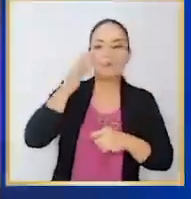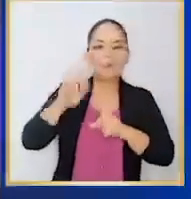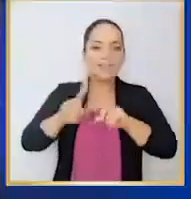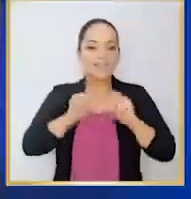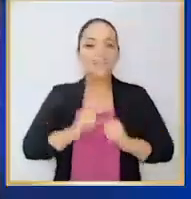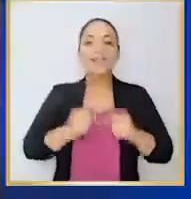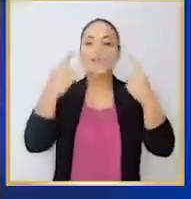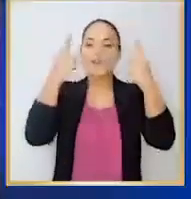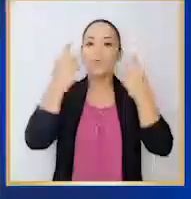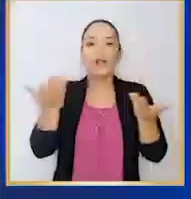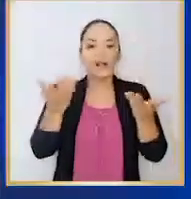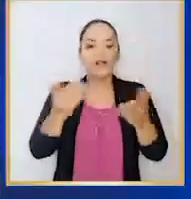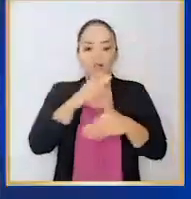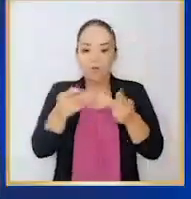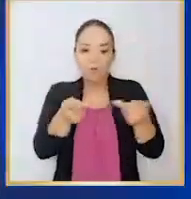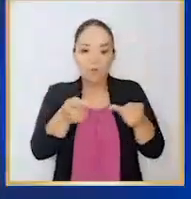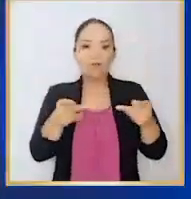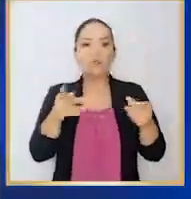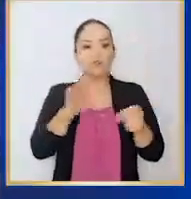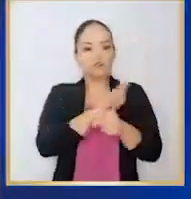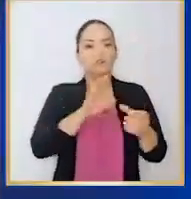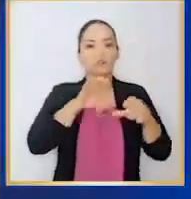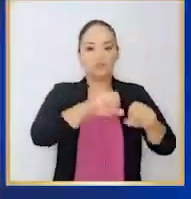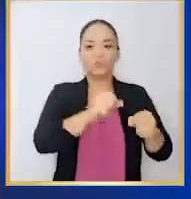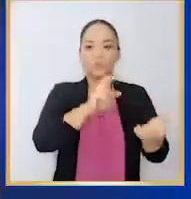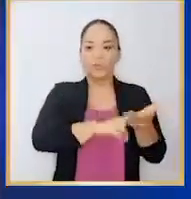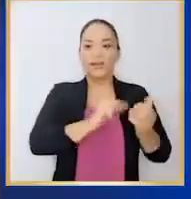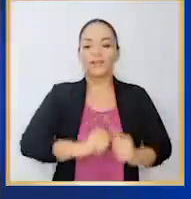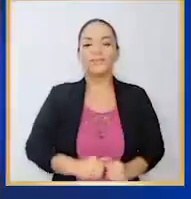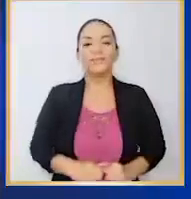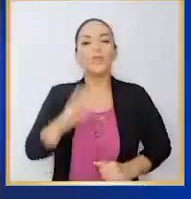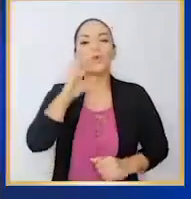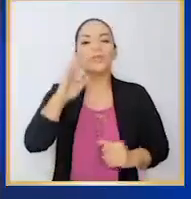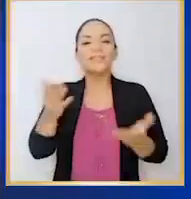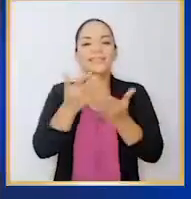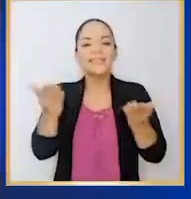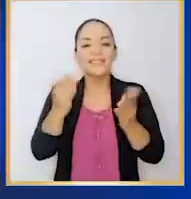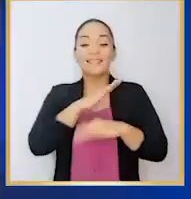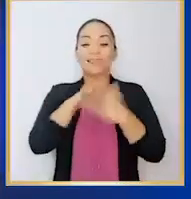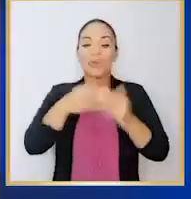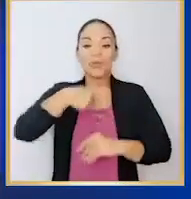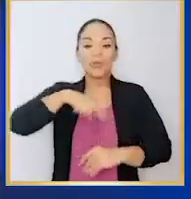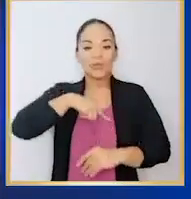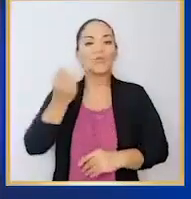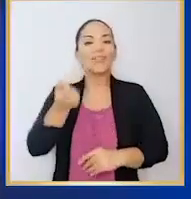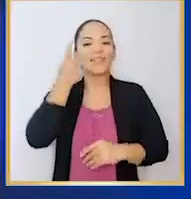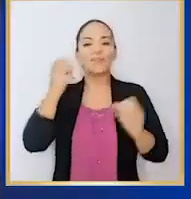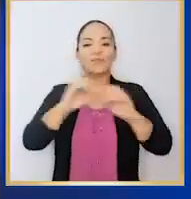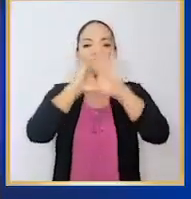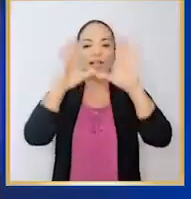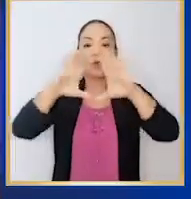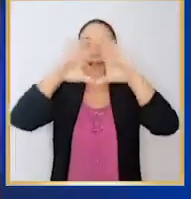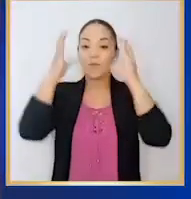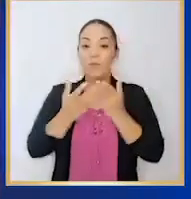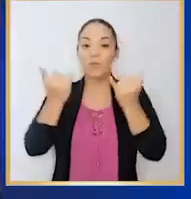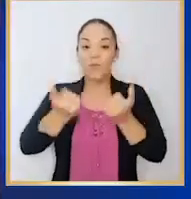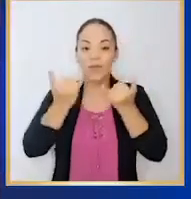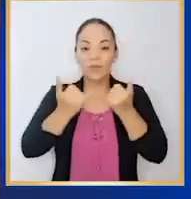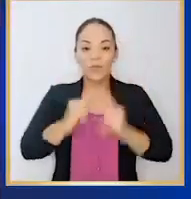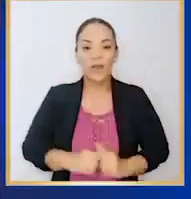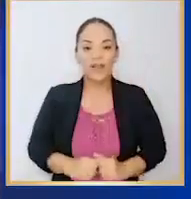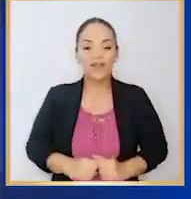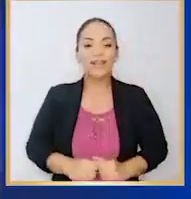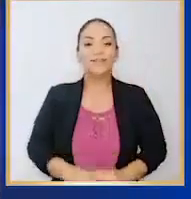con el fin de poder sustentar todas las vacantes. Somos patriotas, a todos nosotros nos queda clarísimo que en el mundo